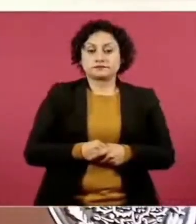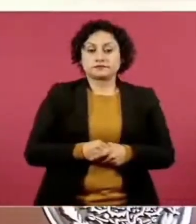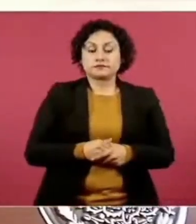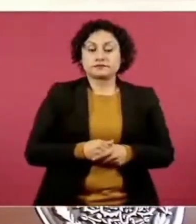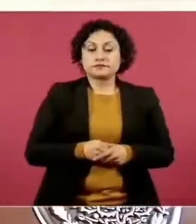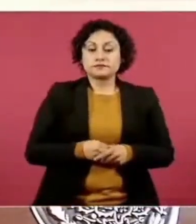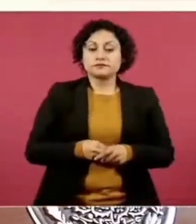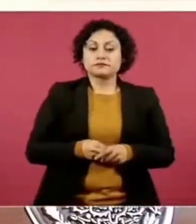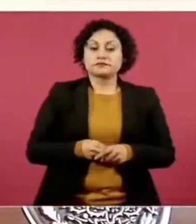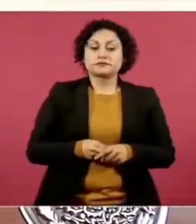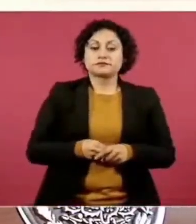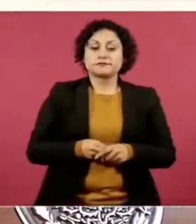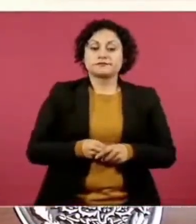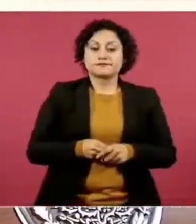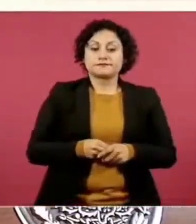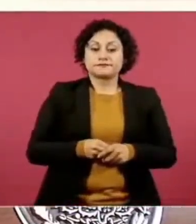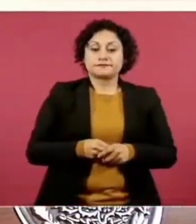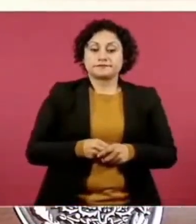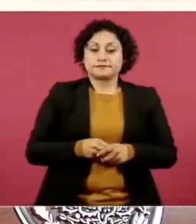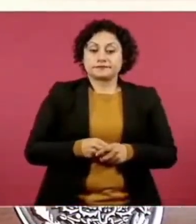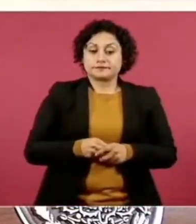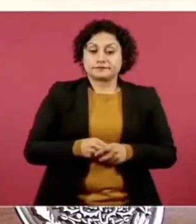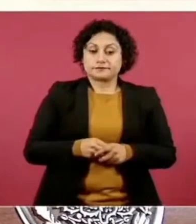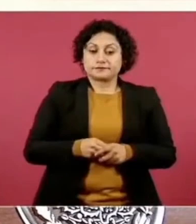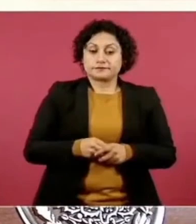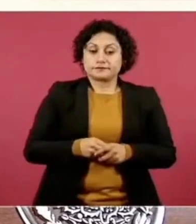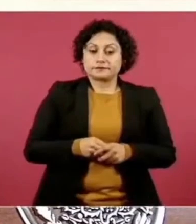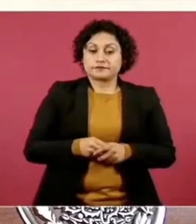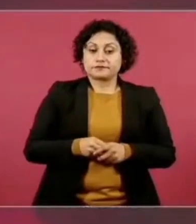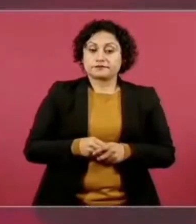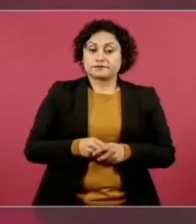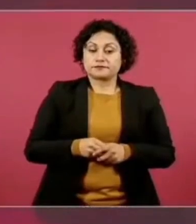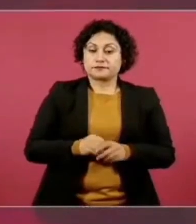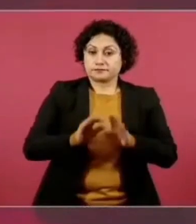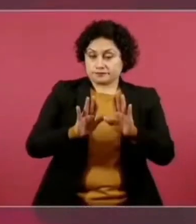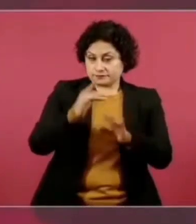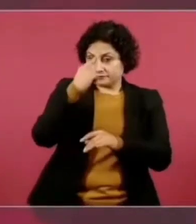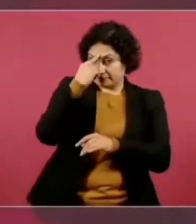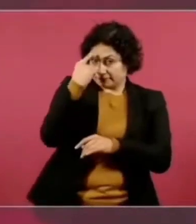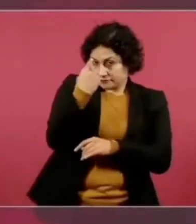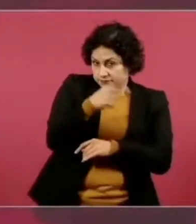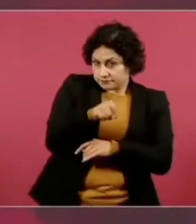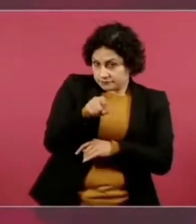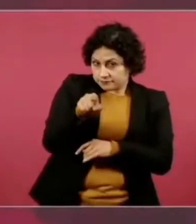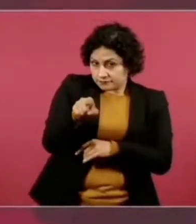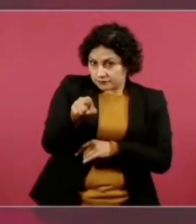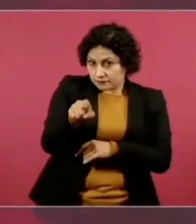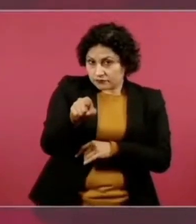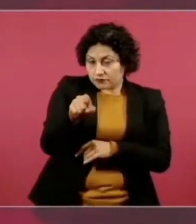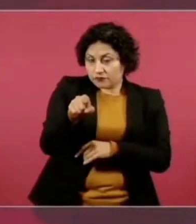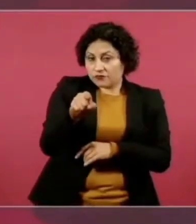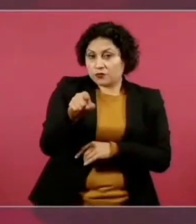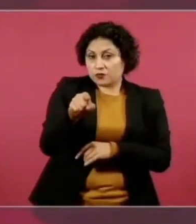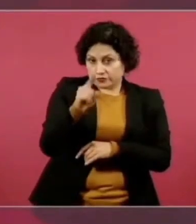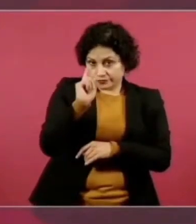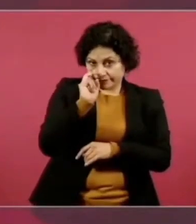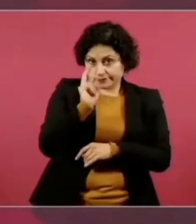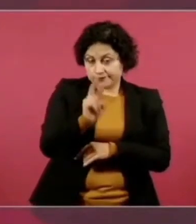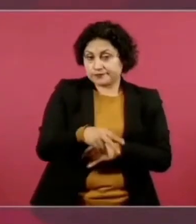que vean